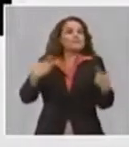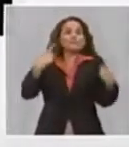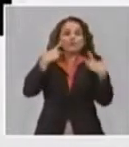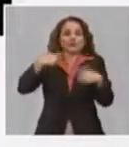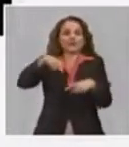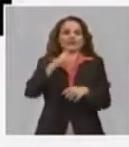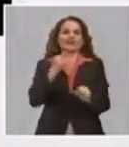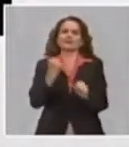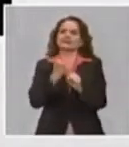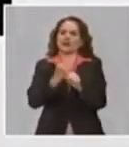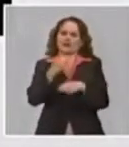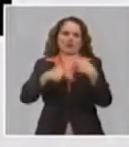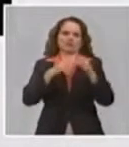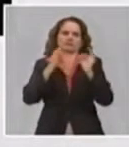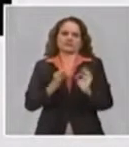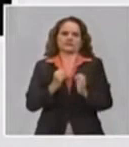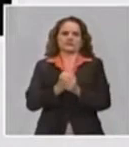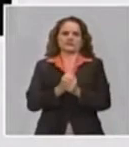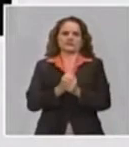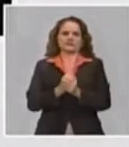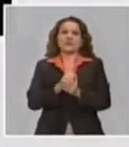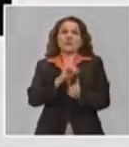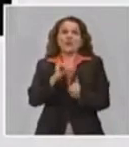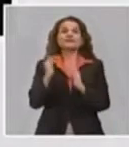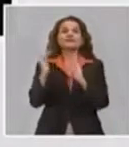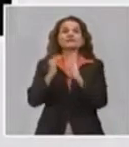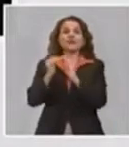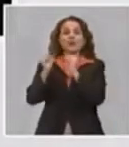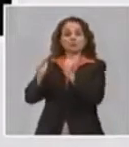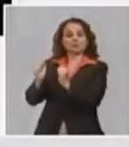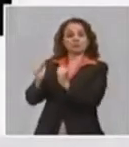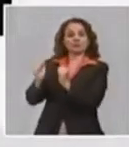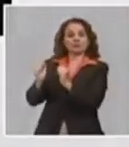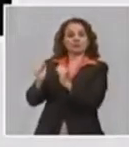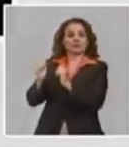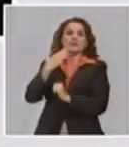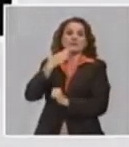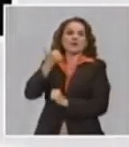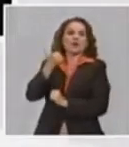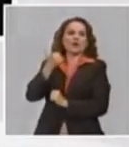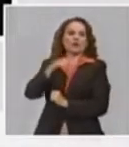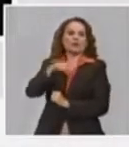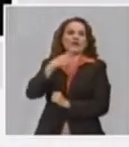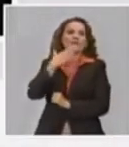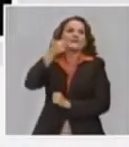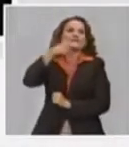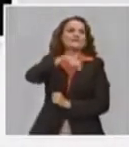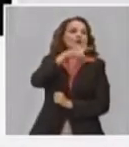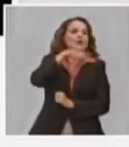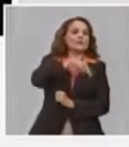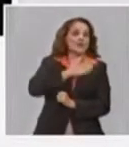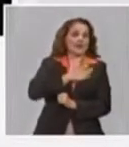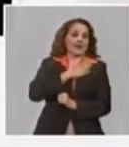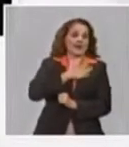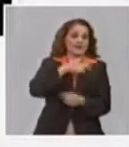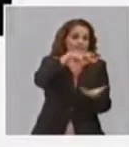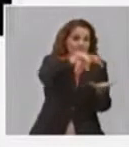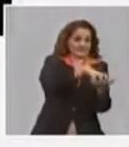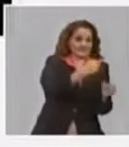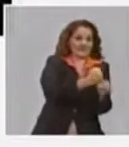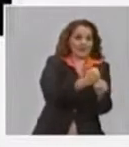El trabajo a distancia es beneficioso para todo el mundo, es beneficioso para la entidad y es beneficioso para el trabajador. El trabajo se realiza,